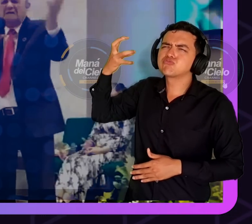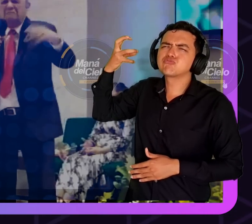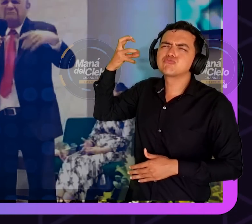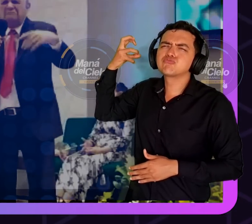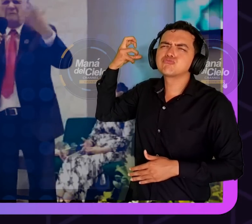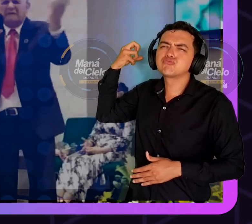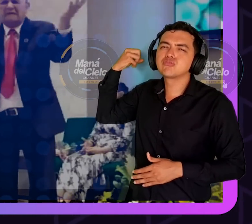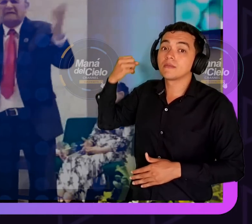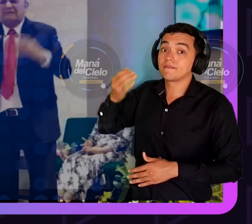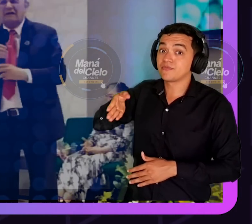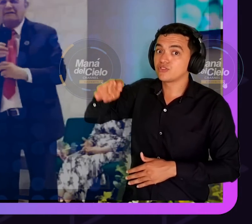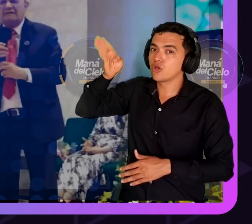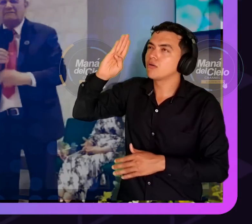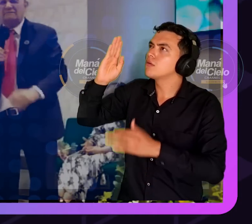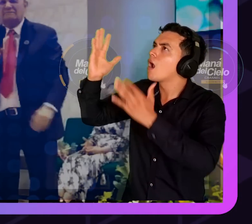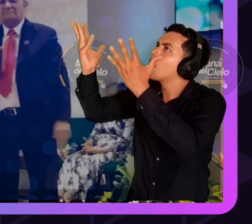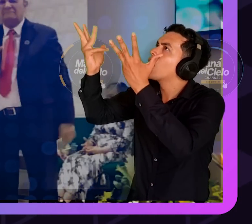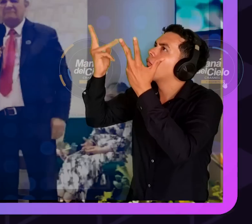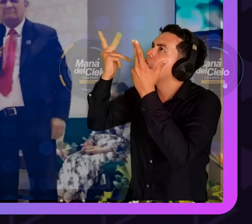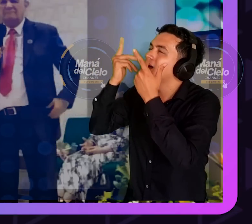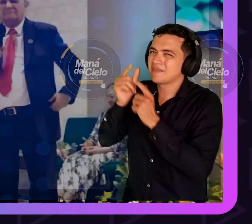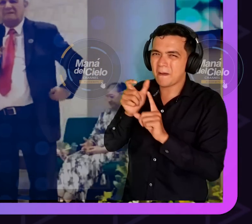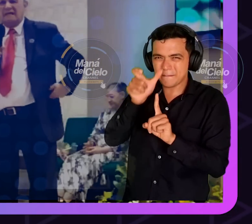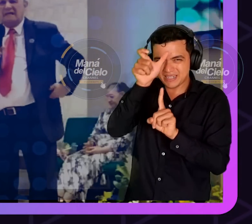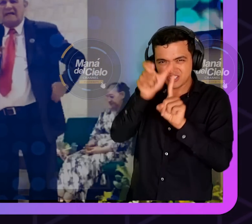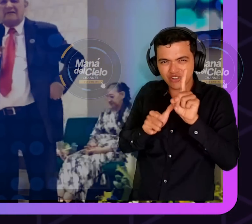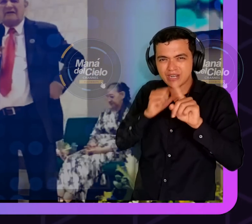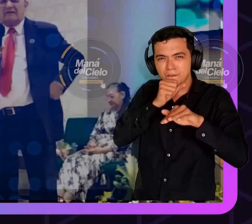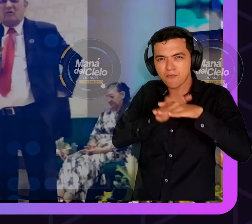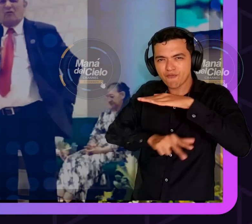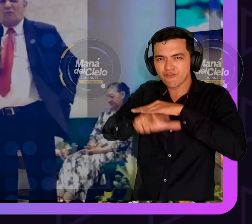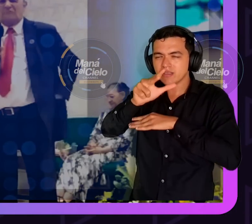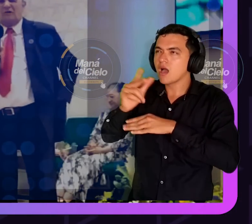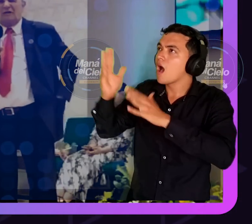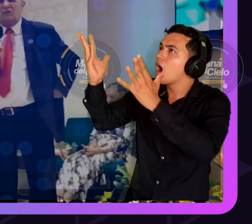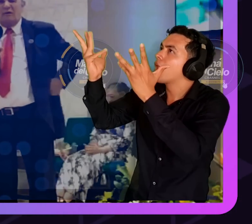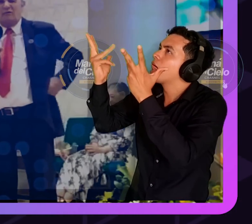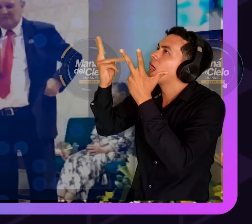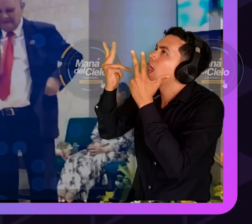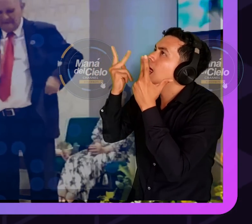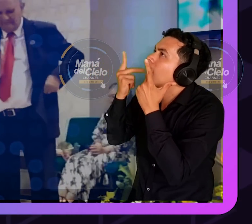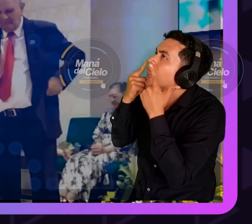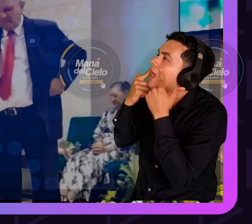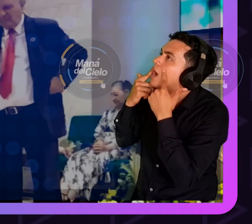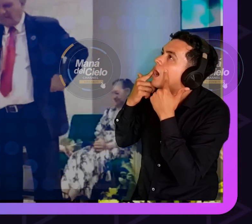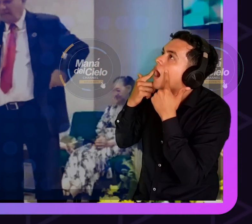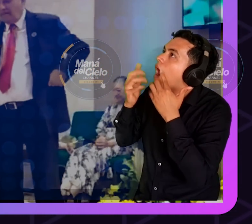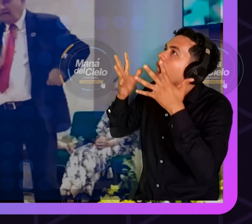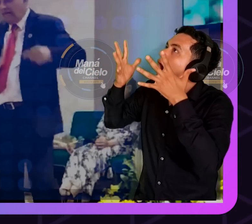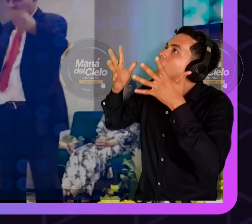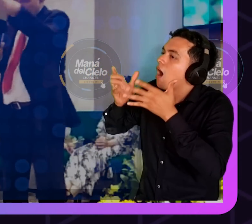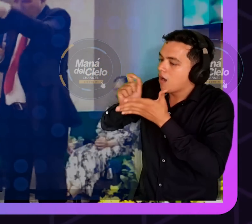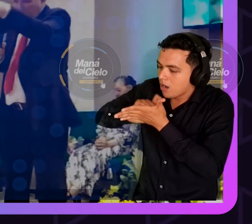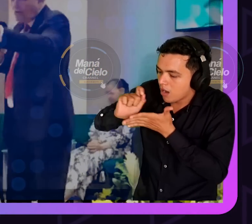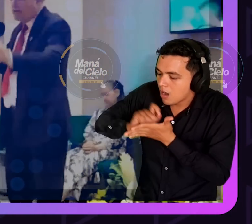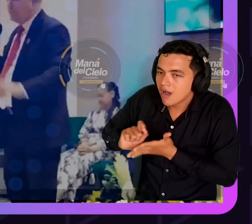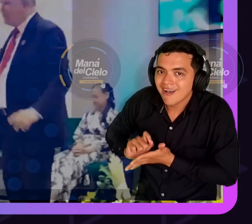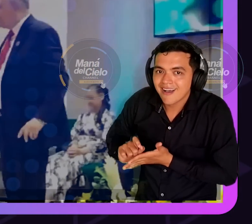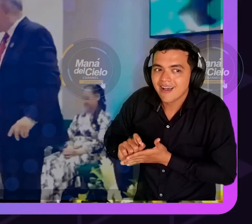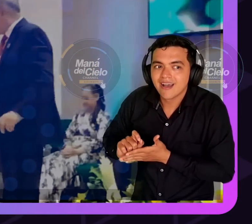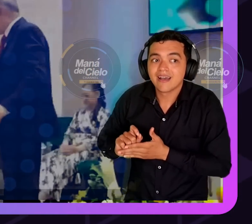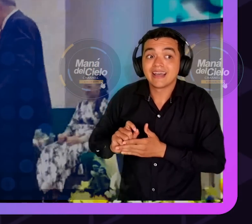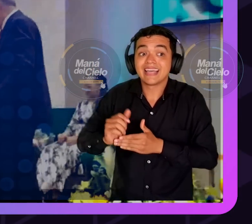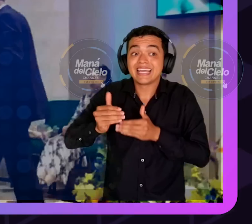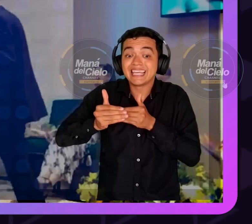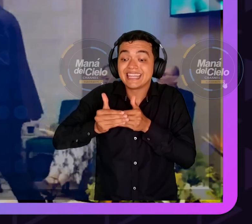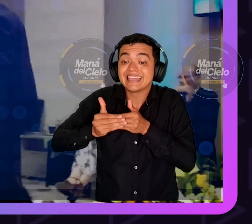no le prestas atención a eso. En las clases que tengo con los pastores nuevos, les puse a leer unos versículos